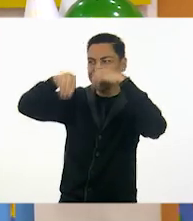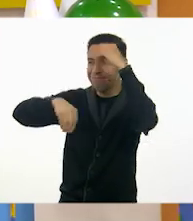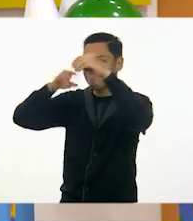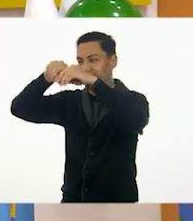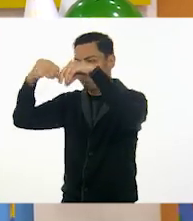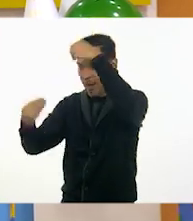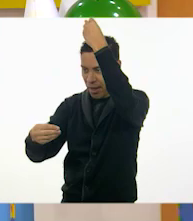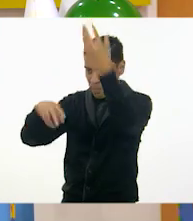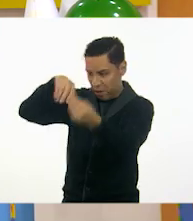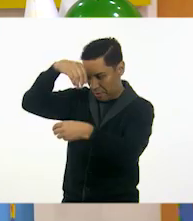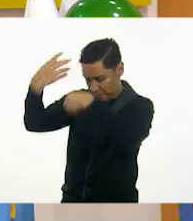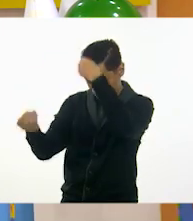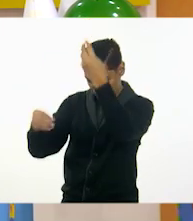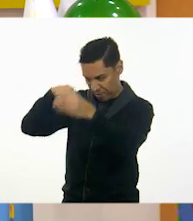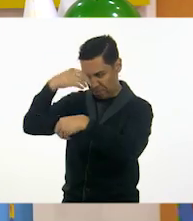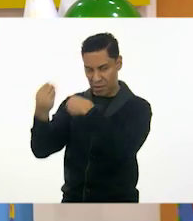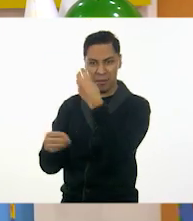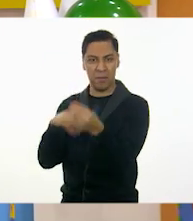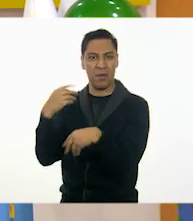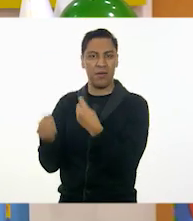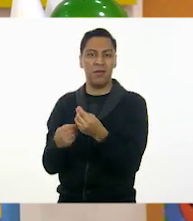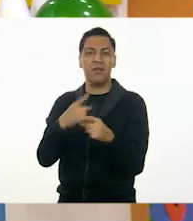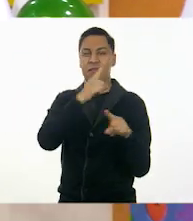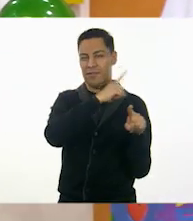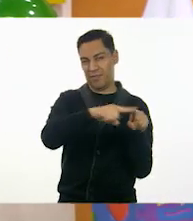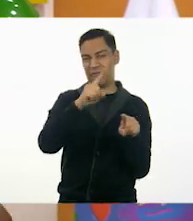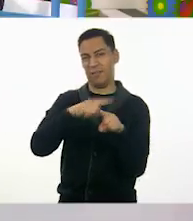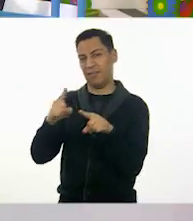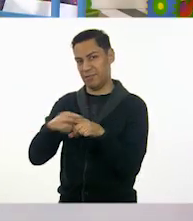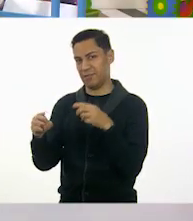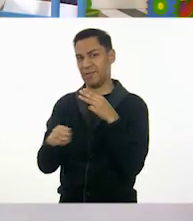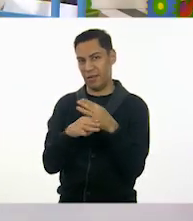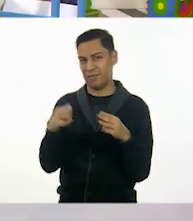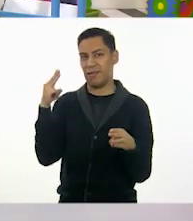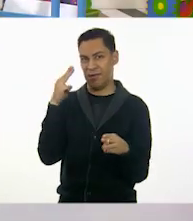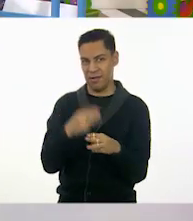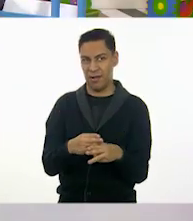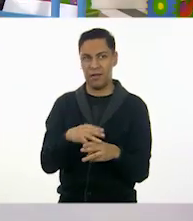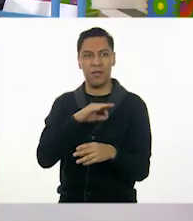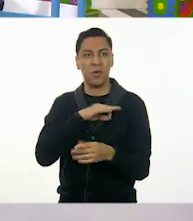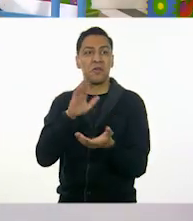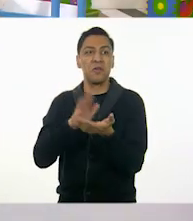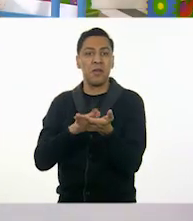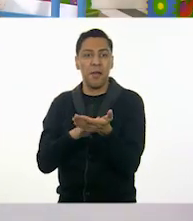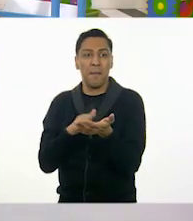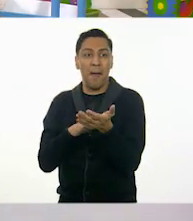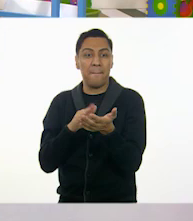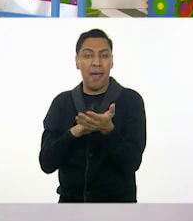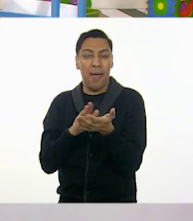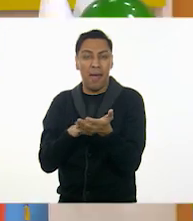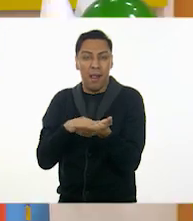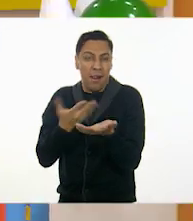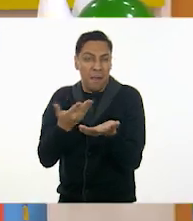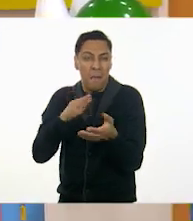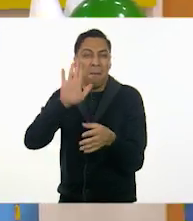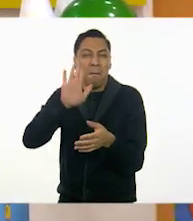colores. Puedes usar diferentes materiales. Puedes usar papeles metálicos.